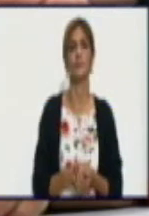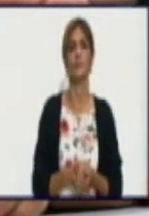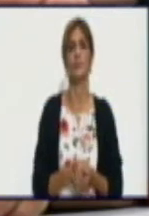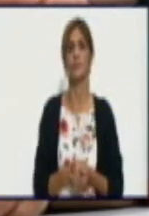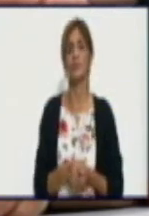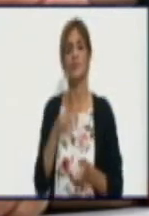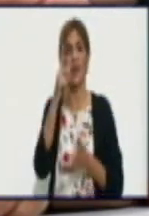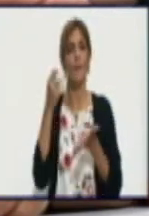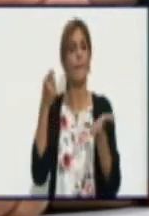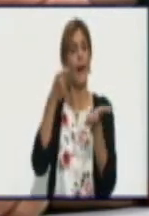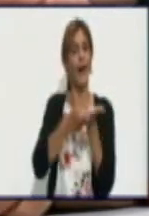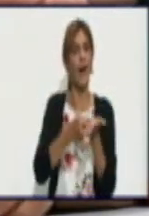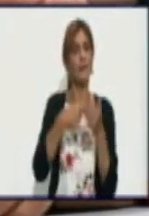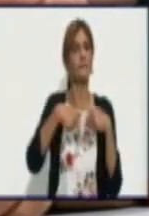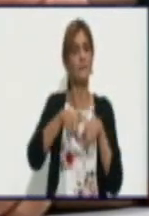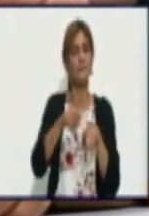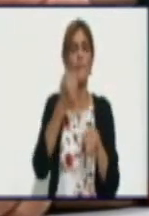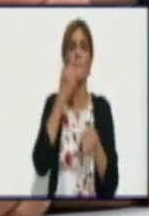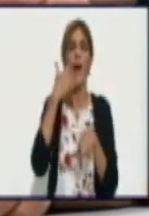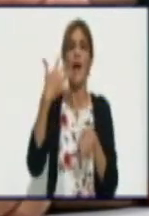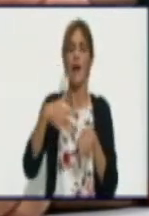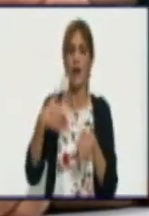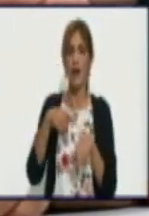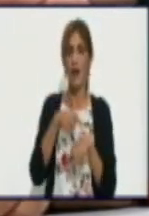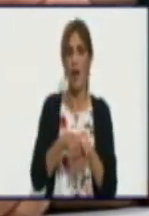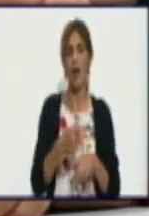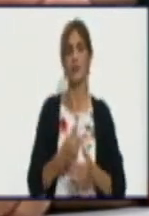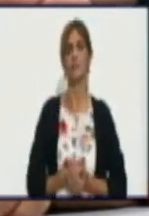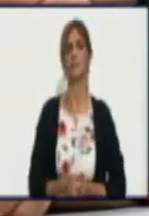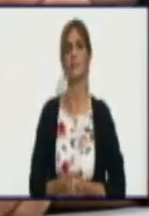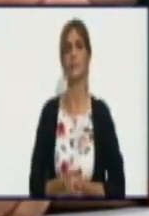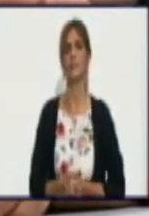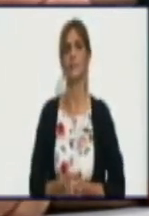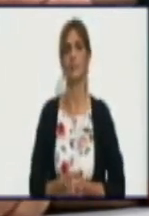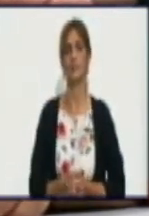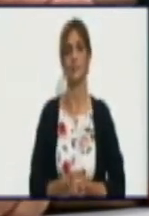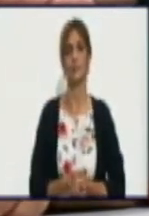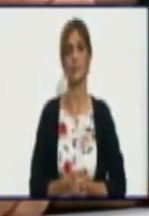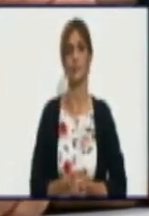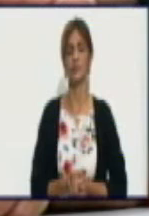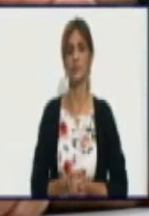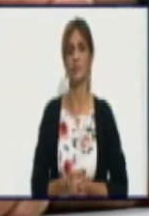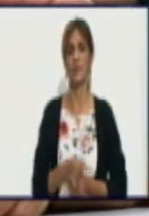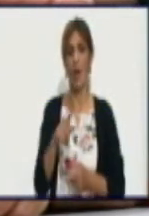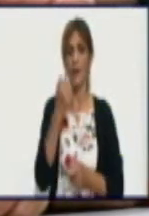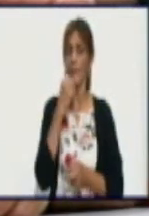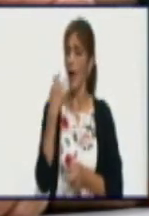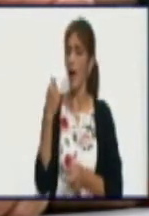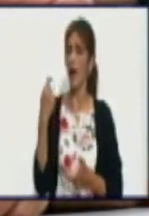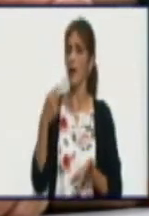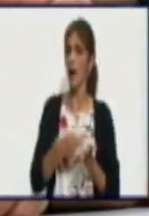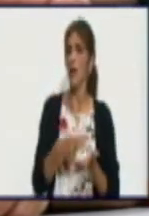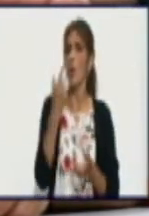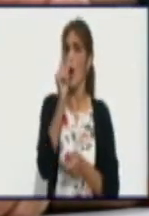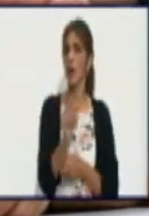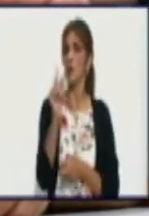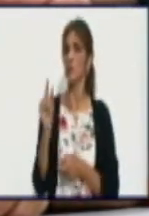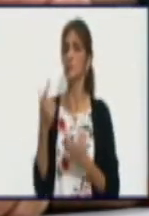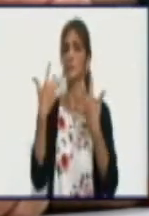a decir 318 el quintal a 7.414 pesos la tonelada a decir